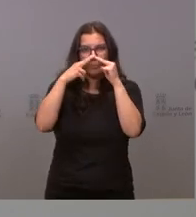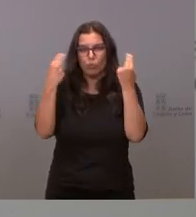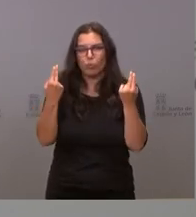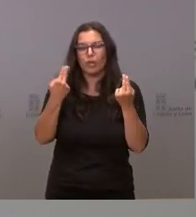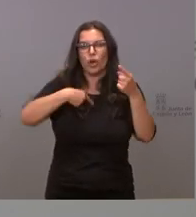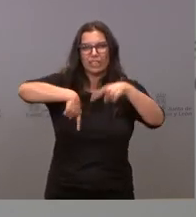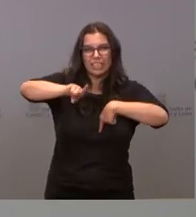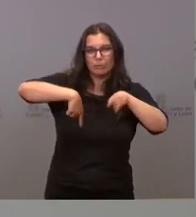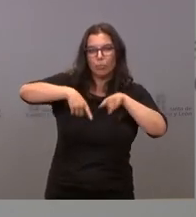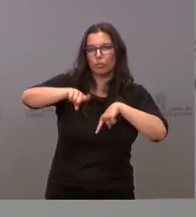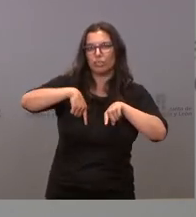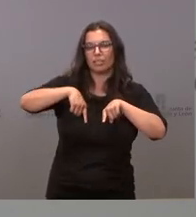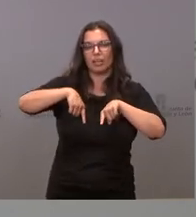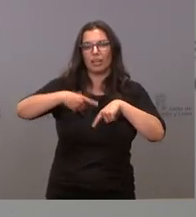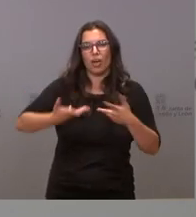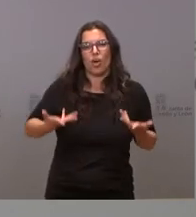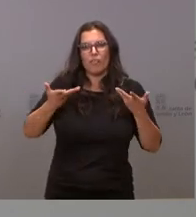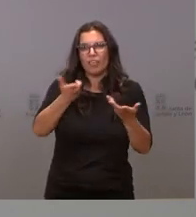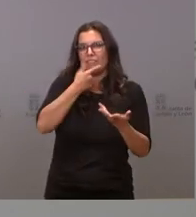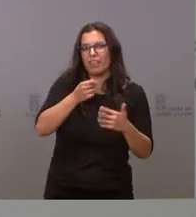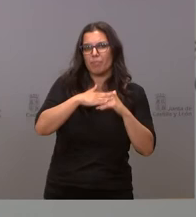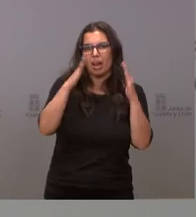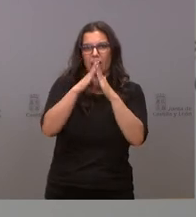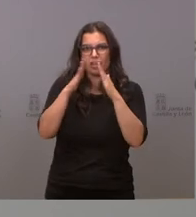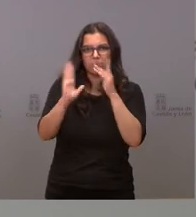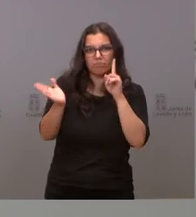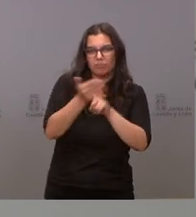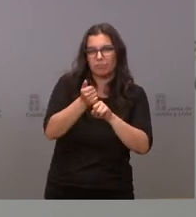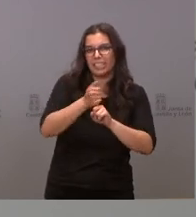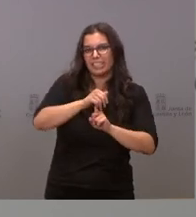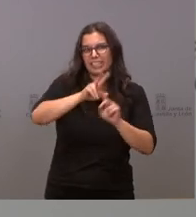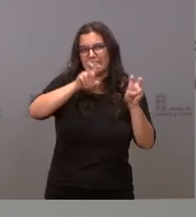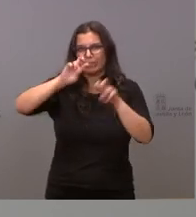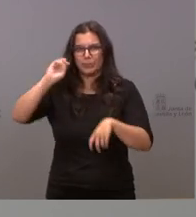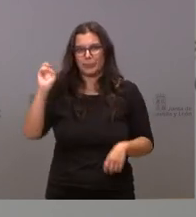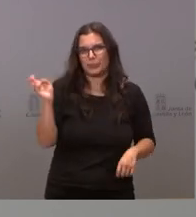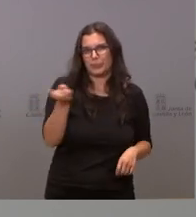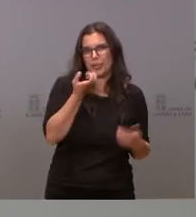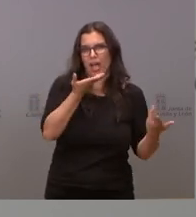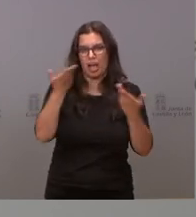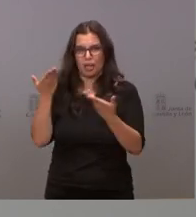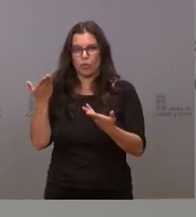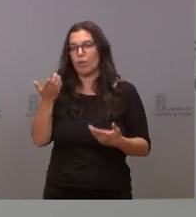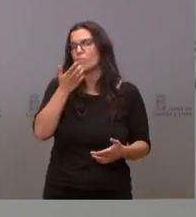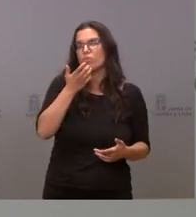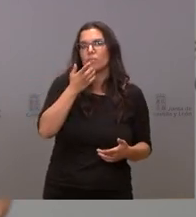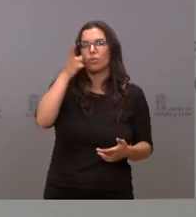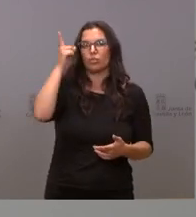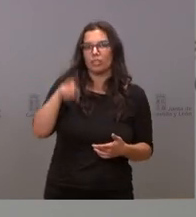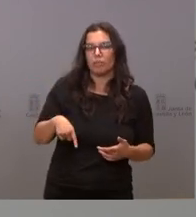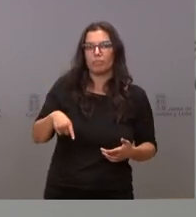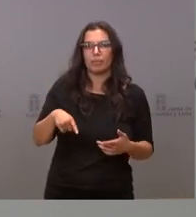el transporte, facilitar la vivienda y otra serie de ayudas como es el facilitar la